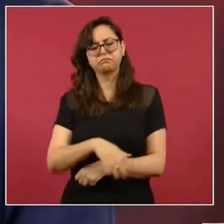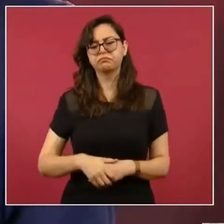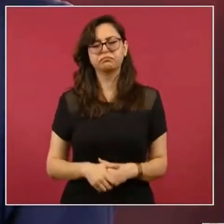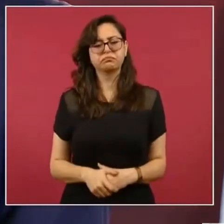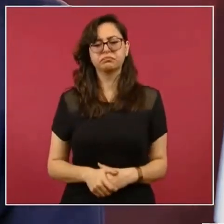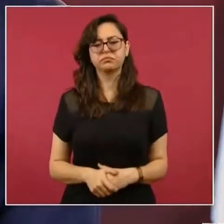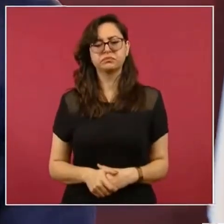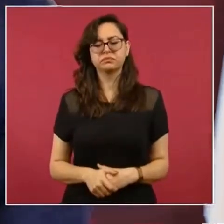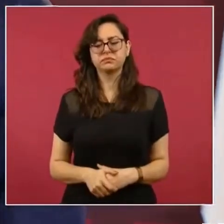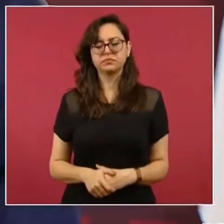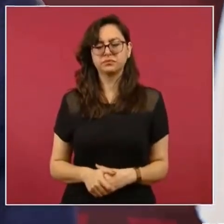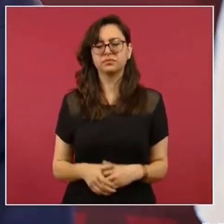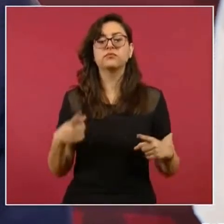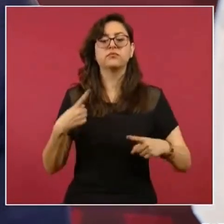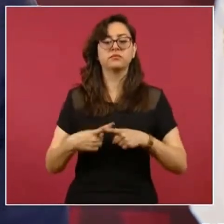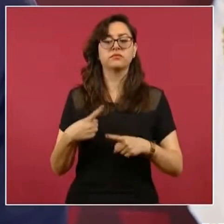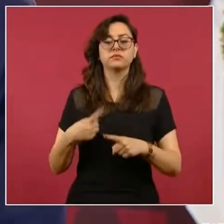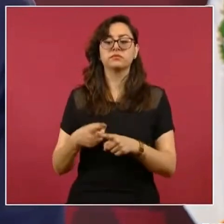son